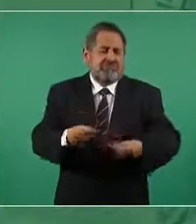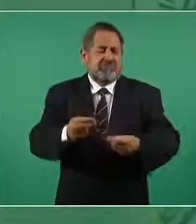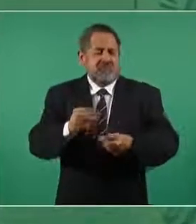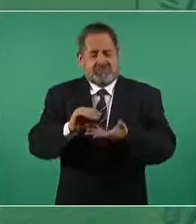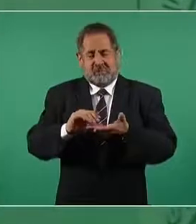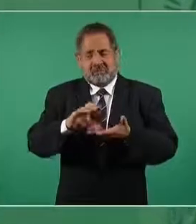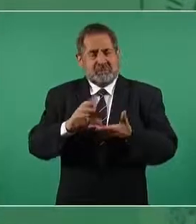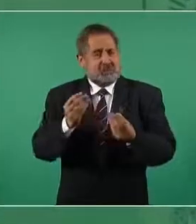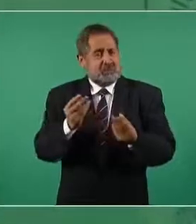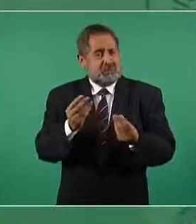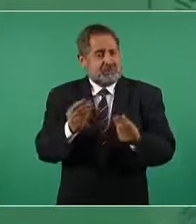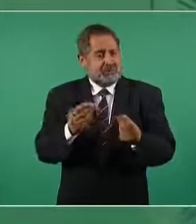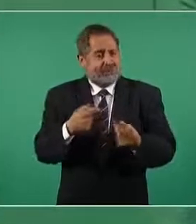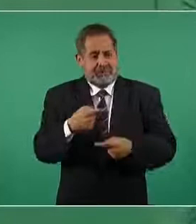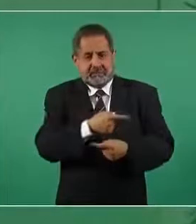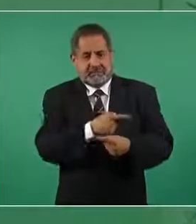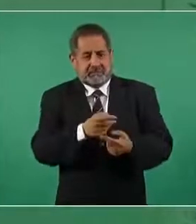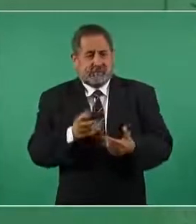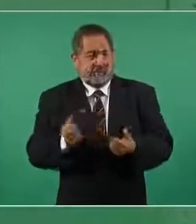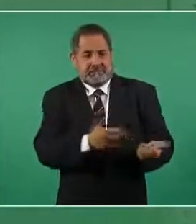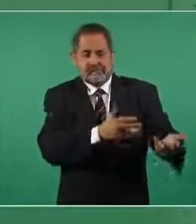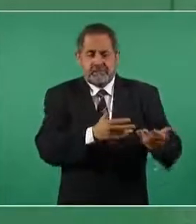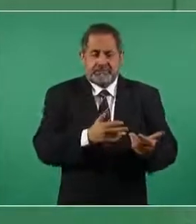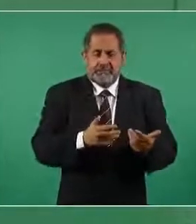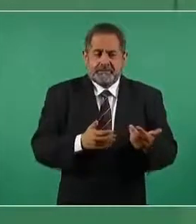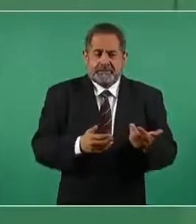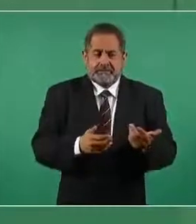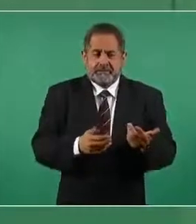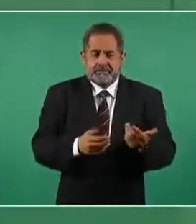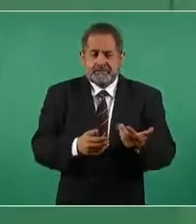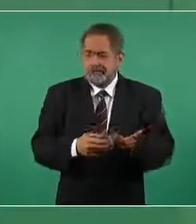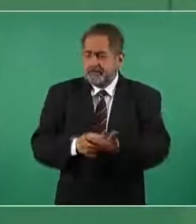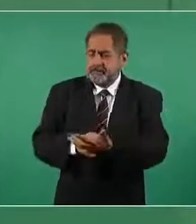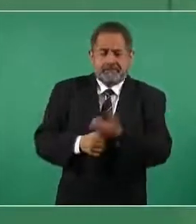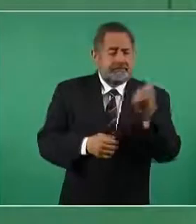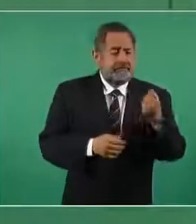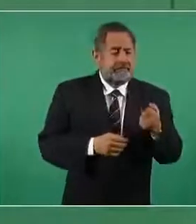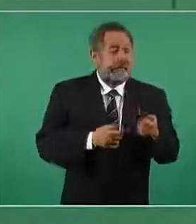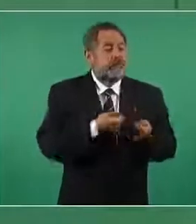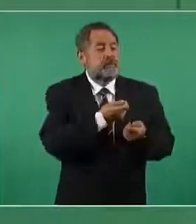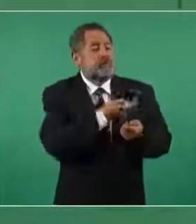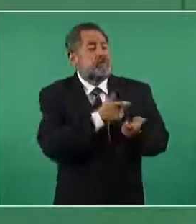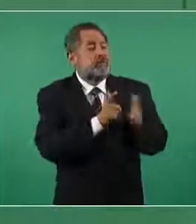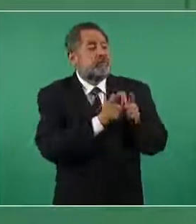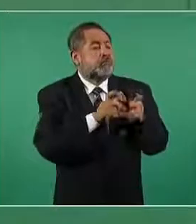que va a parar a unas cuantas manos